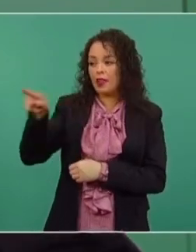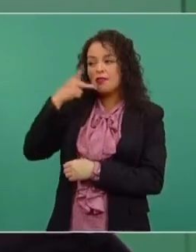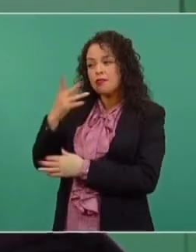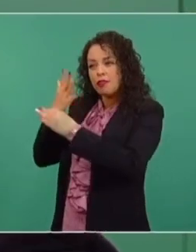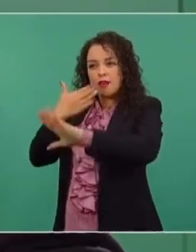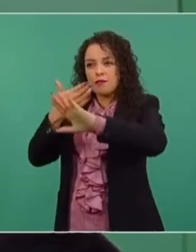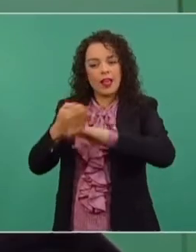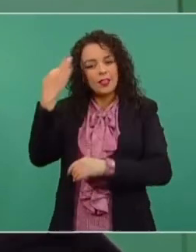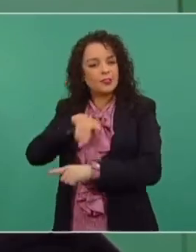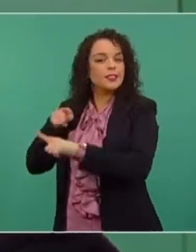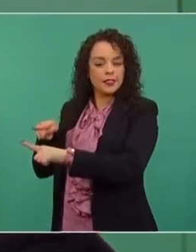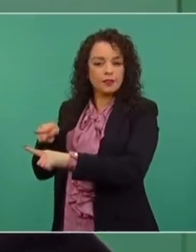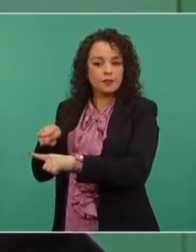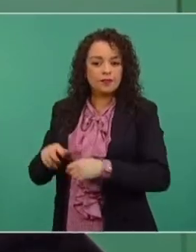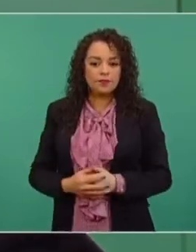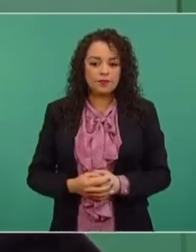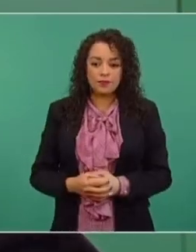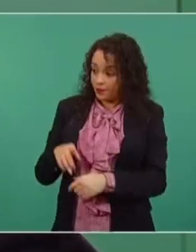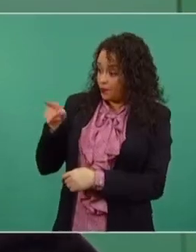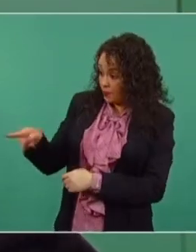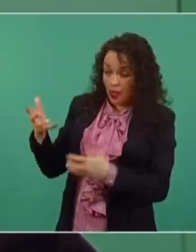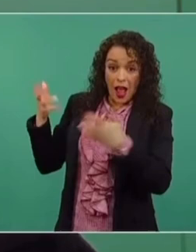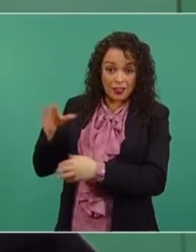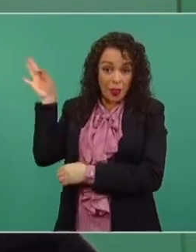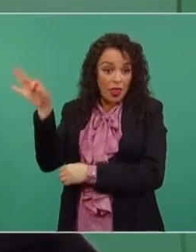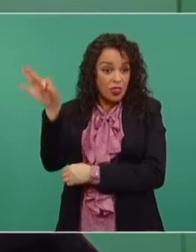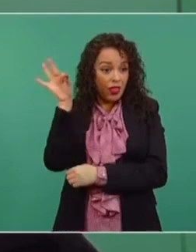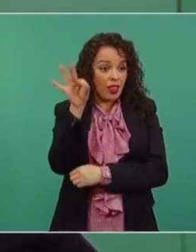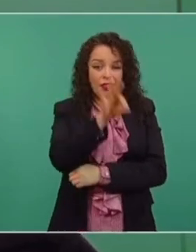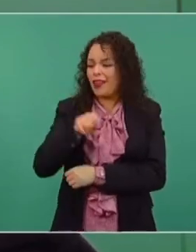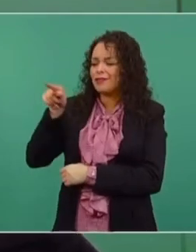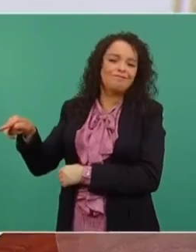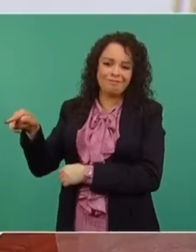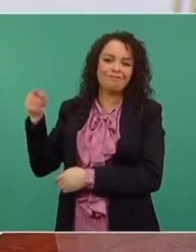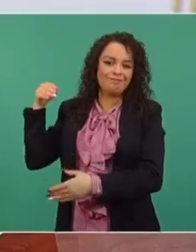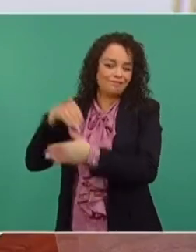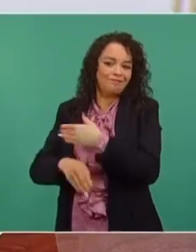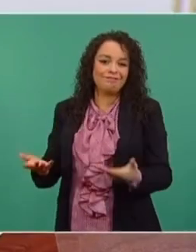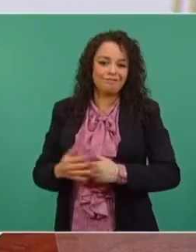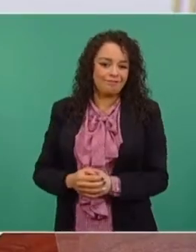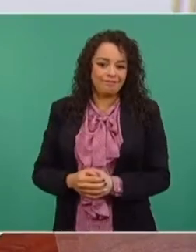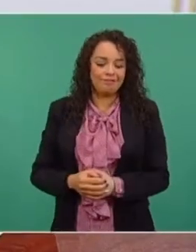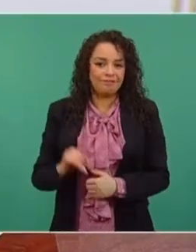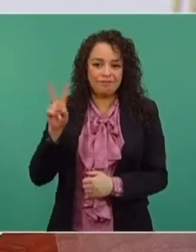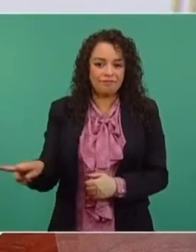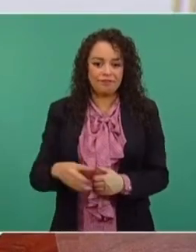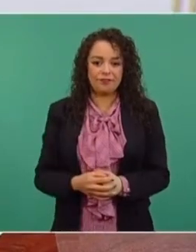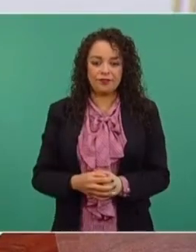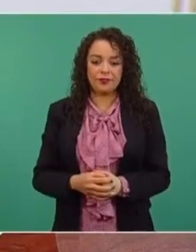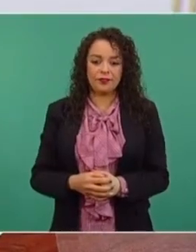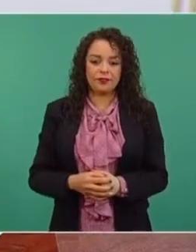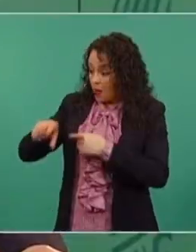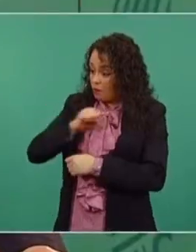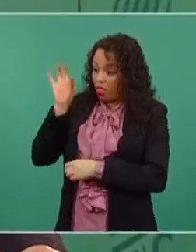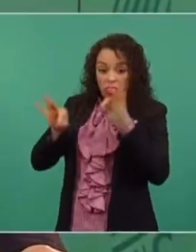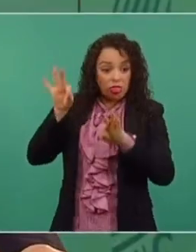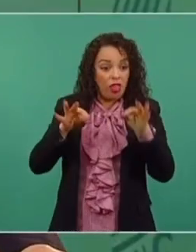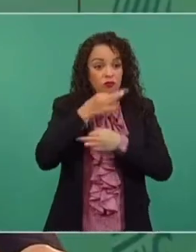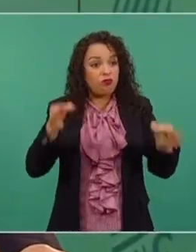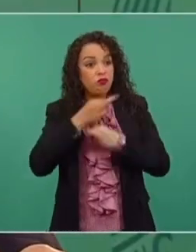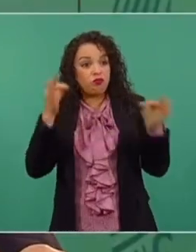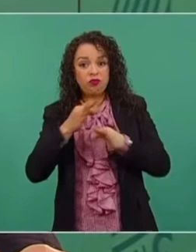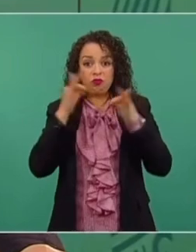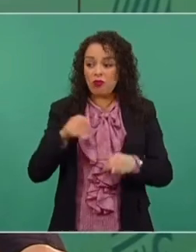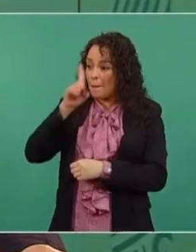sino que afecta a quien lo expresó, manifestó, a quien lo difundió. Que eso tiene un efecto de boomerang. El que